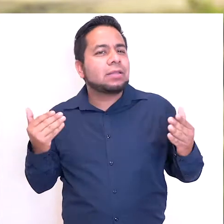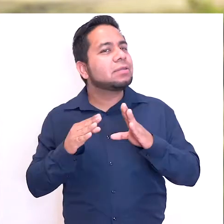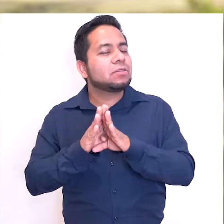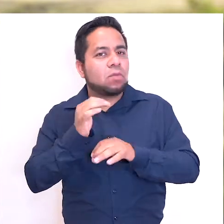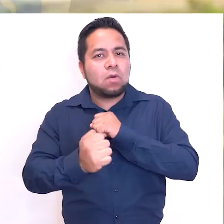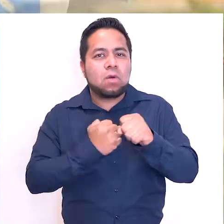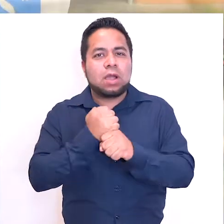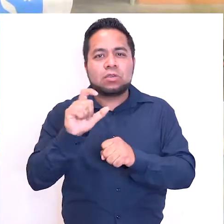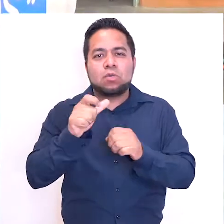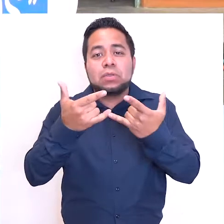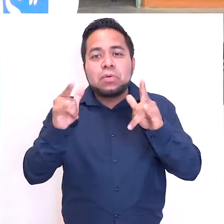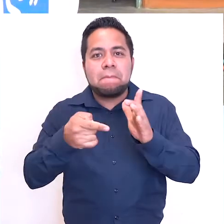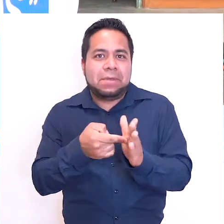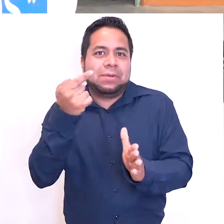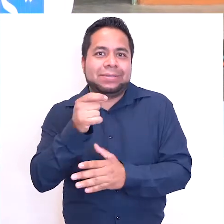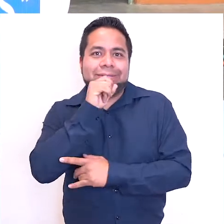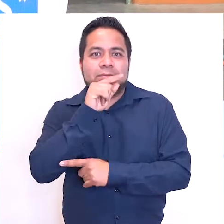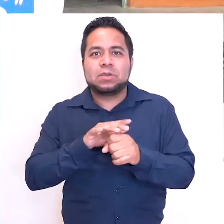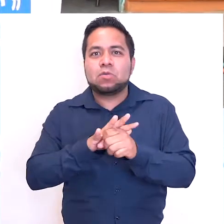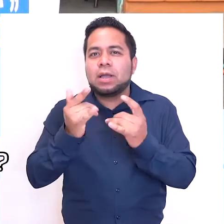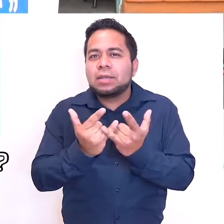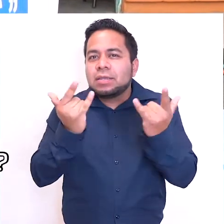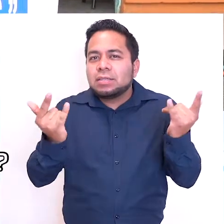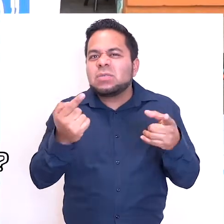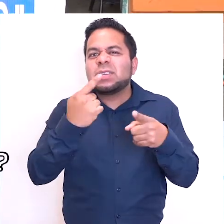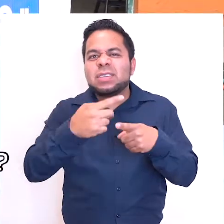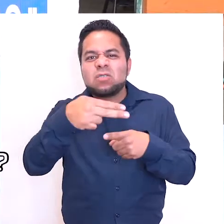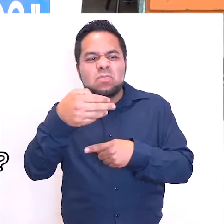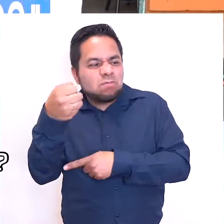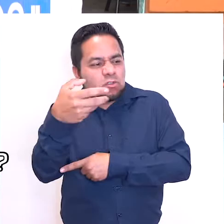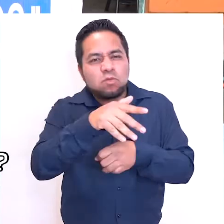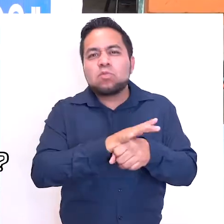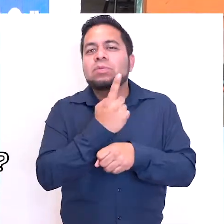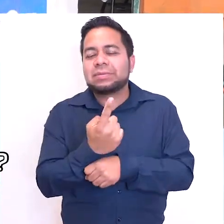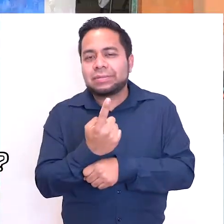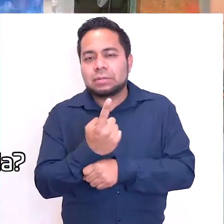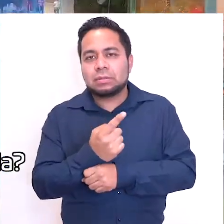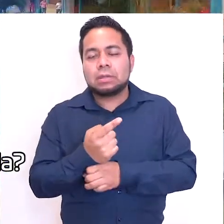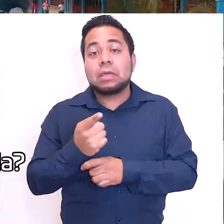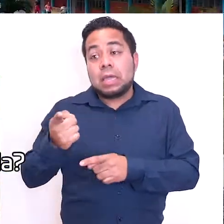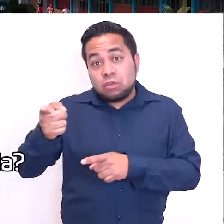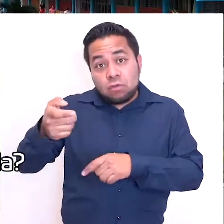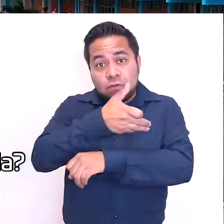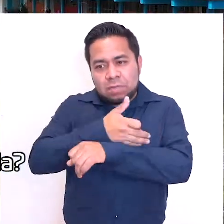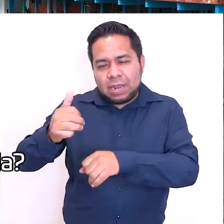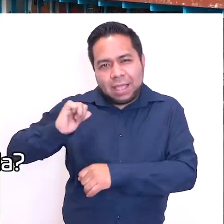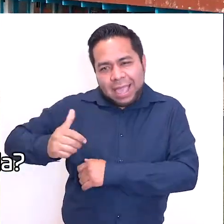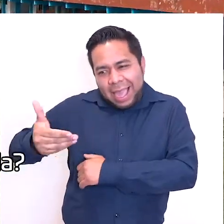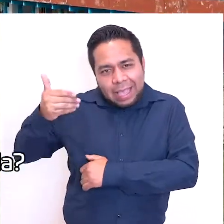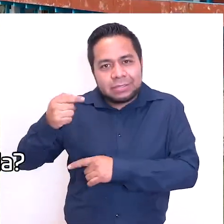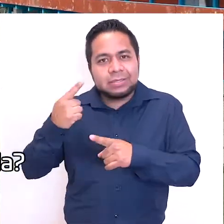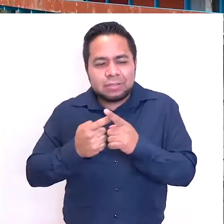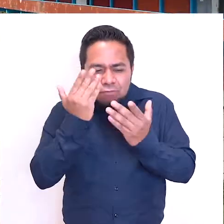tu escuela. ¿En qué año abrió sus puertas y cuál es la historia del personaje que le da nombre? ¿Quiénes de tus familiares